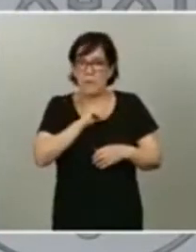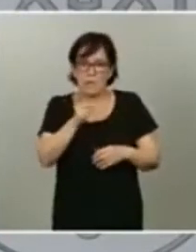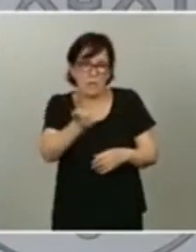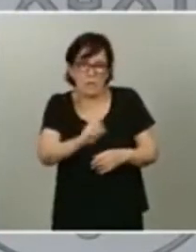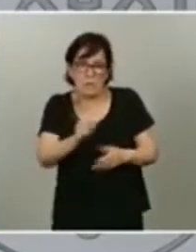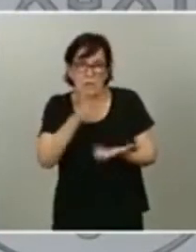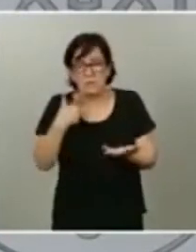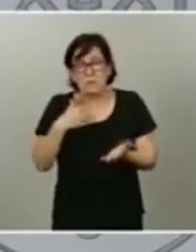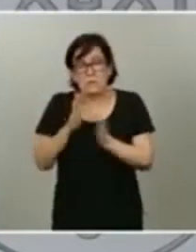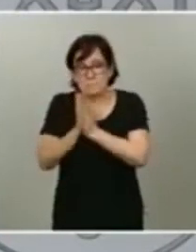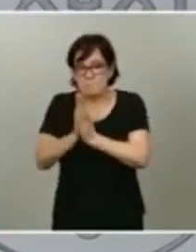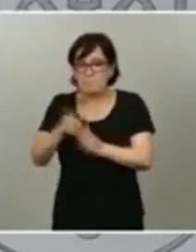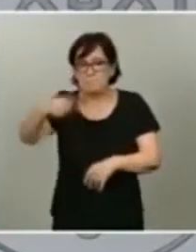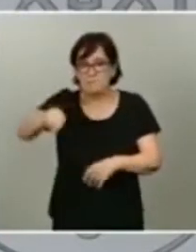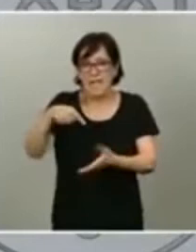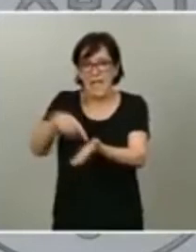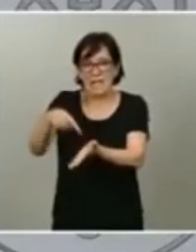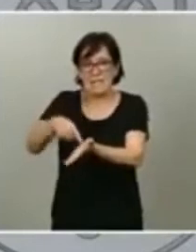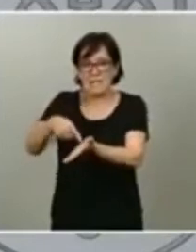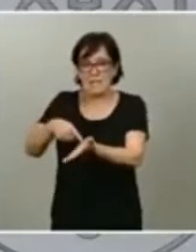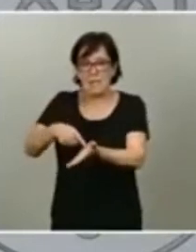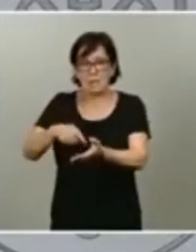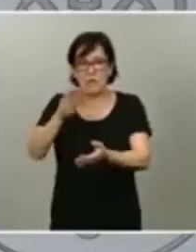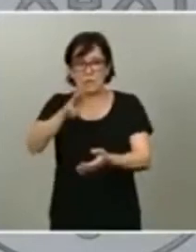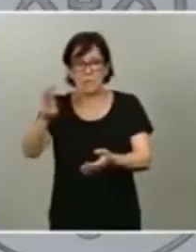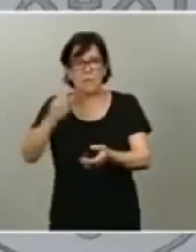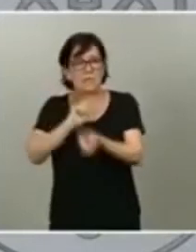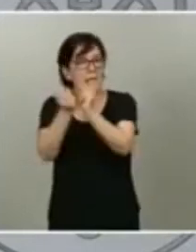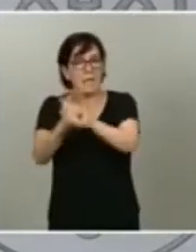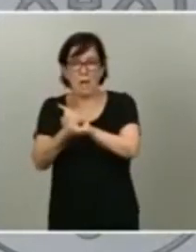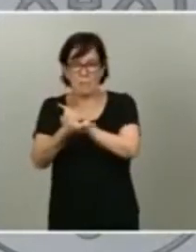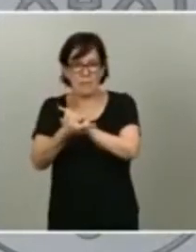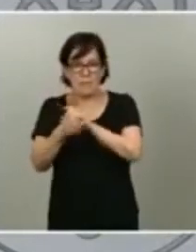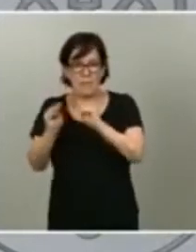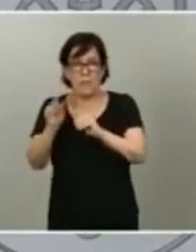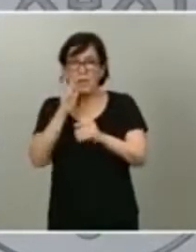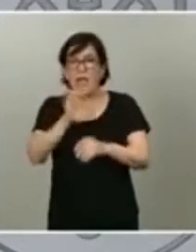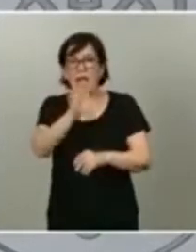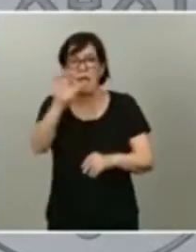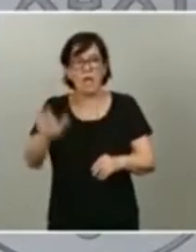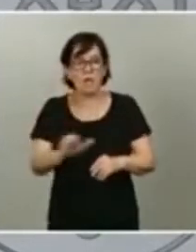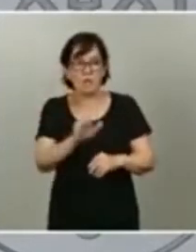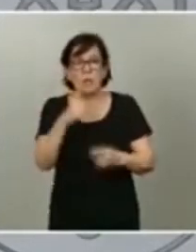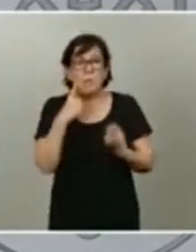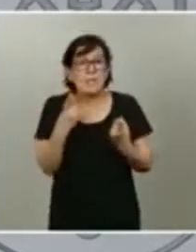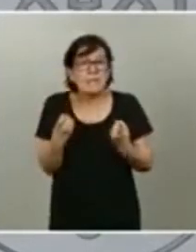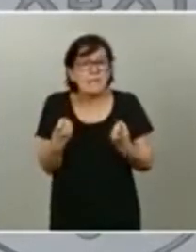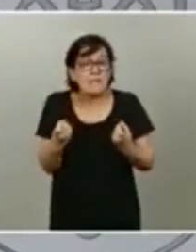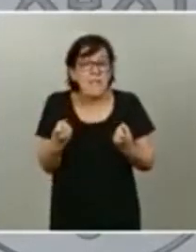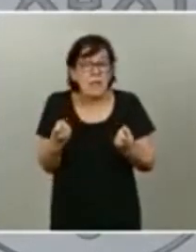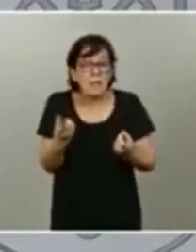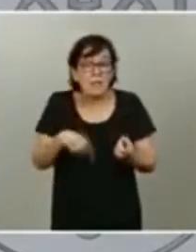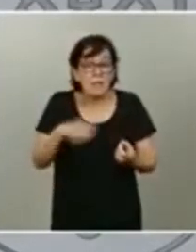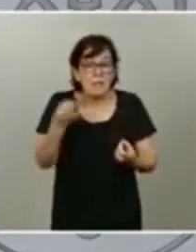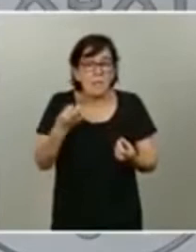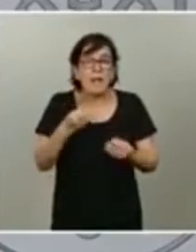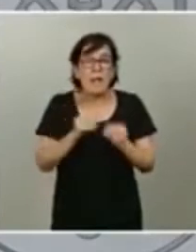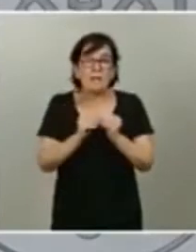Partido Popular que cambie esa posición porque en este momento Europa es imprescindible para la reconstrucción de España